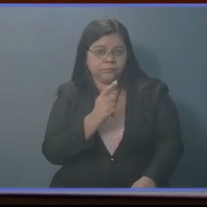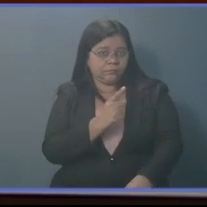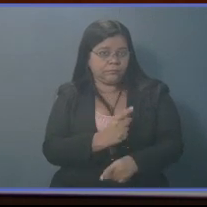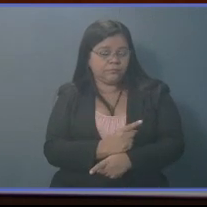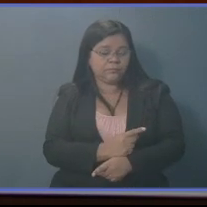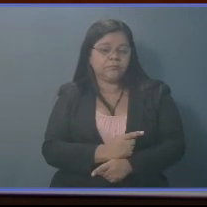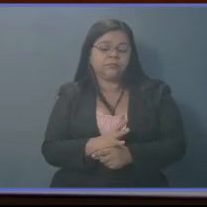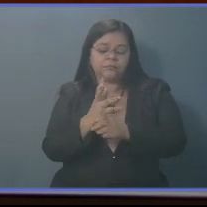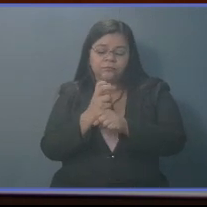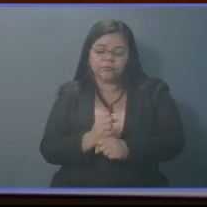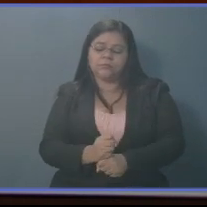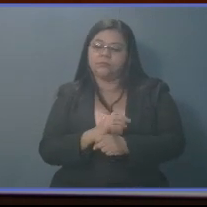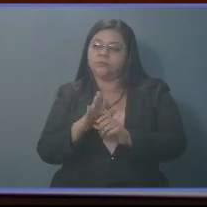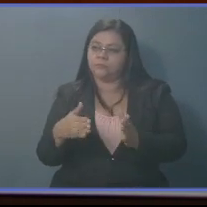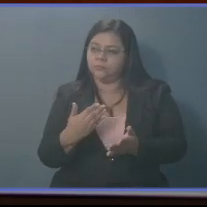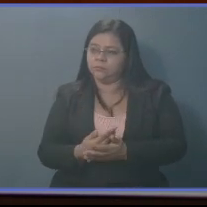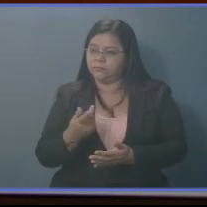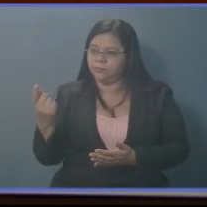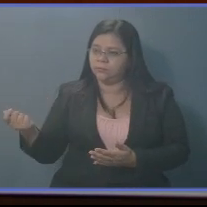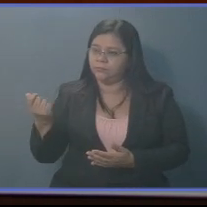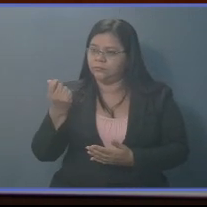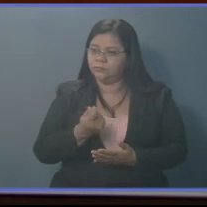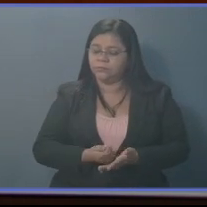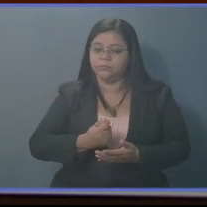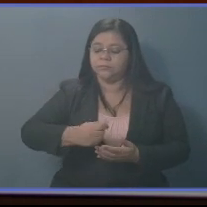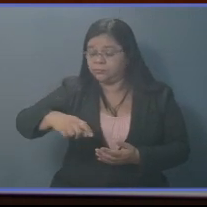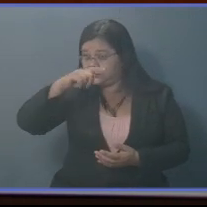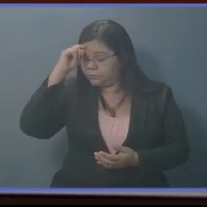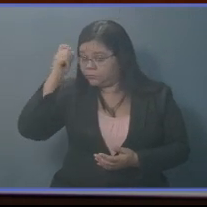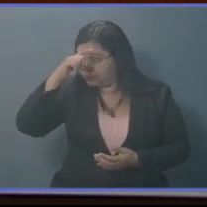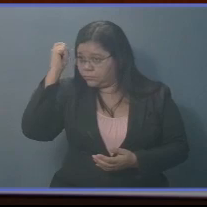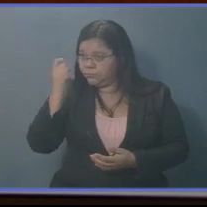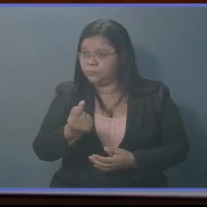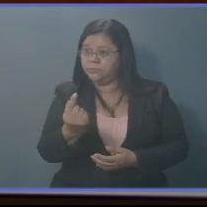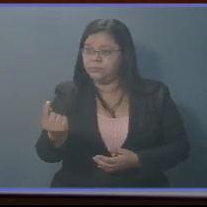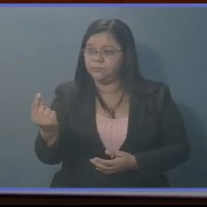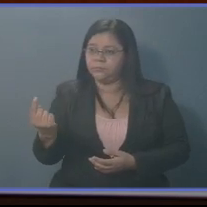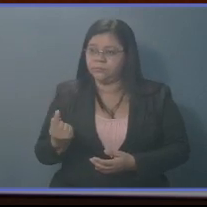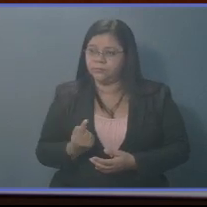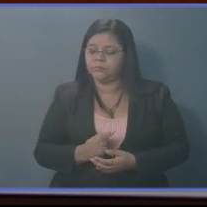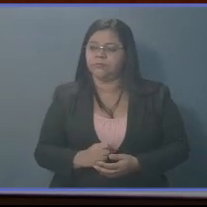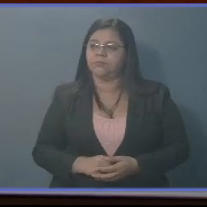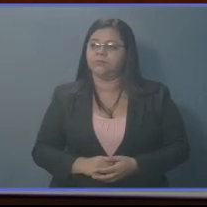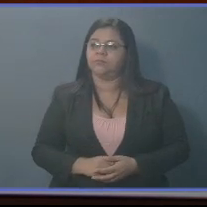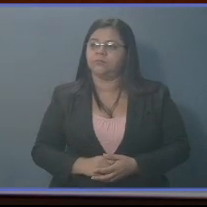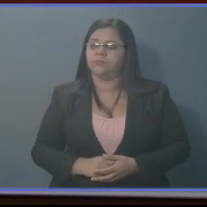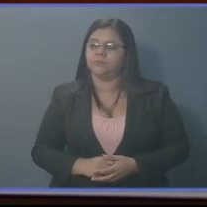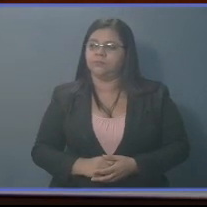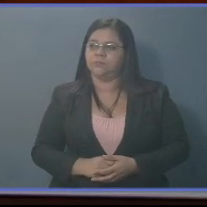aseguramiento del ingreso y el empleo de las y los trabajadores salvadoreños.